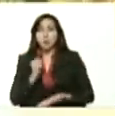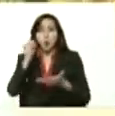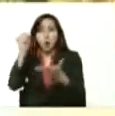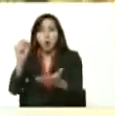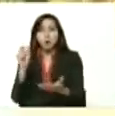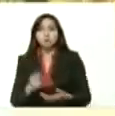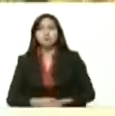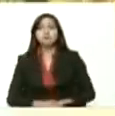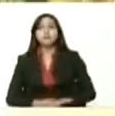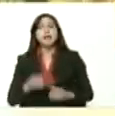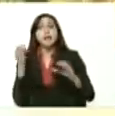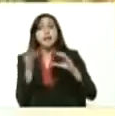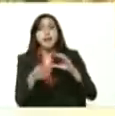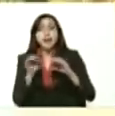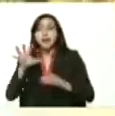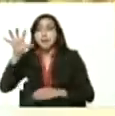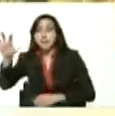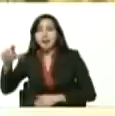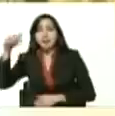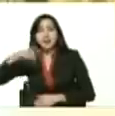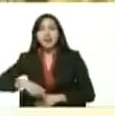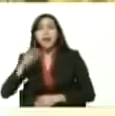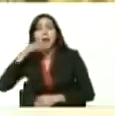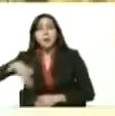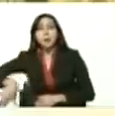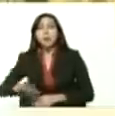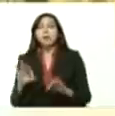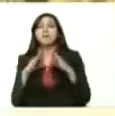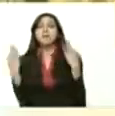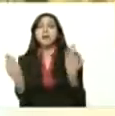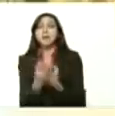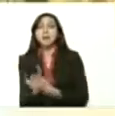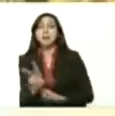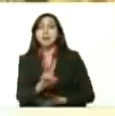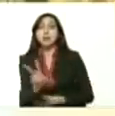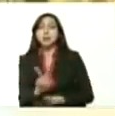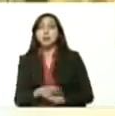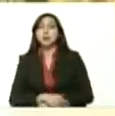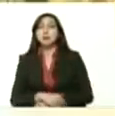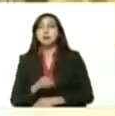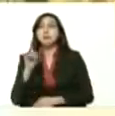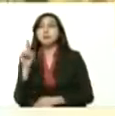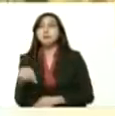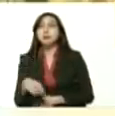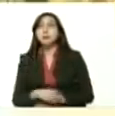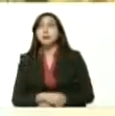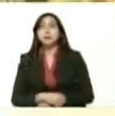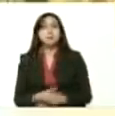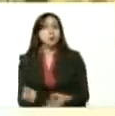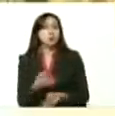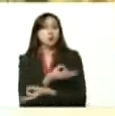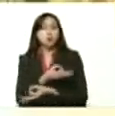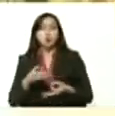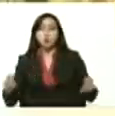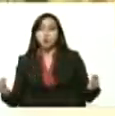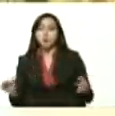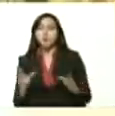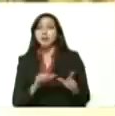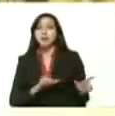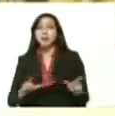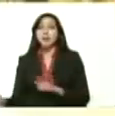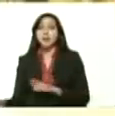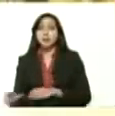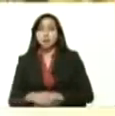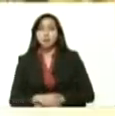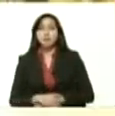del carnet de la patria a nuestro pueblo a la familia venezolana también ya bueno eso está perfeccionado en el